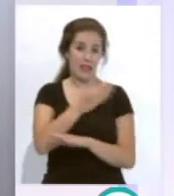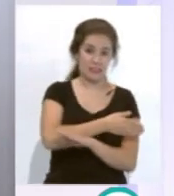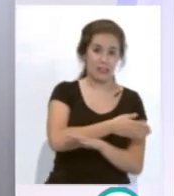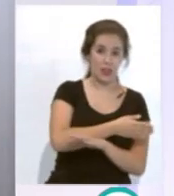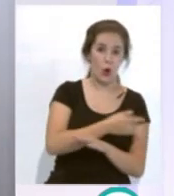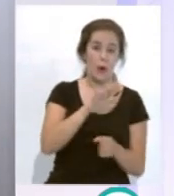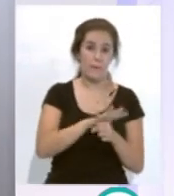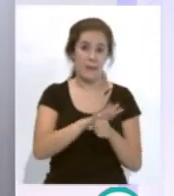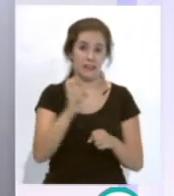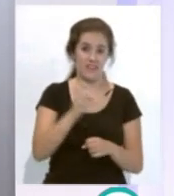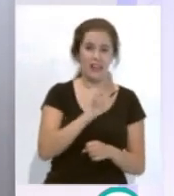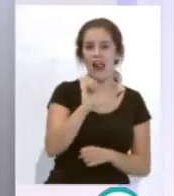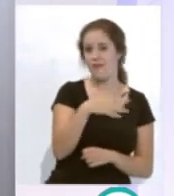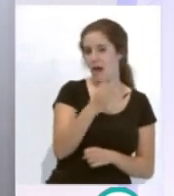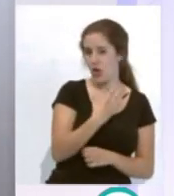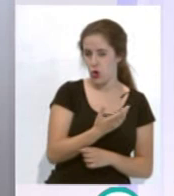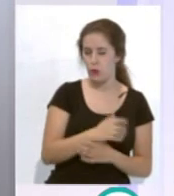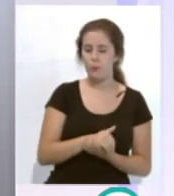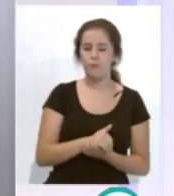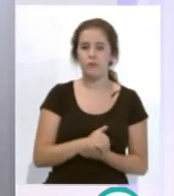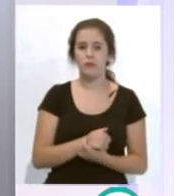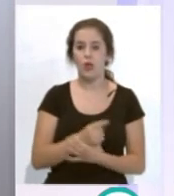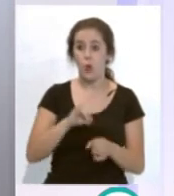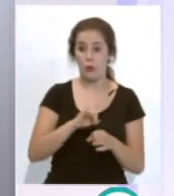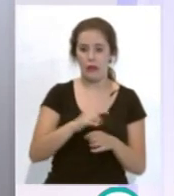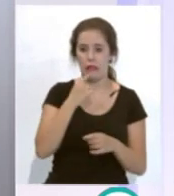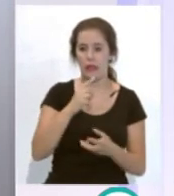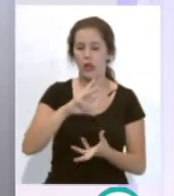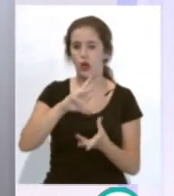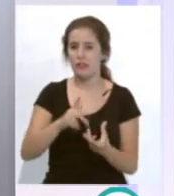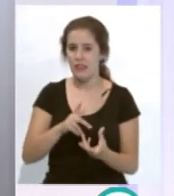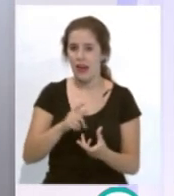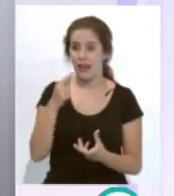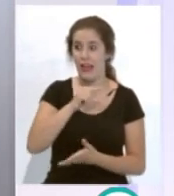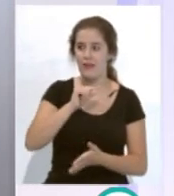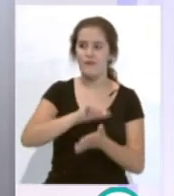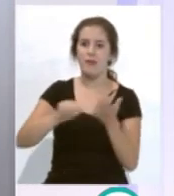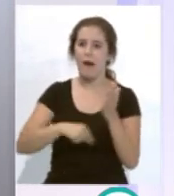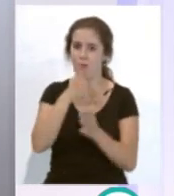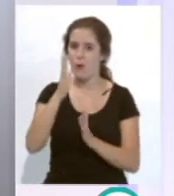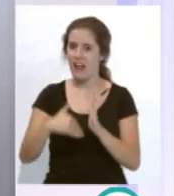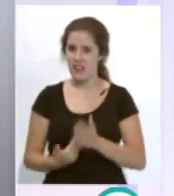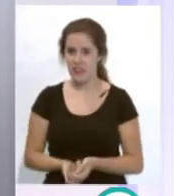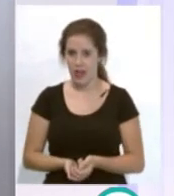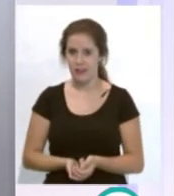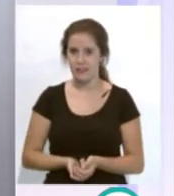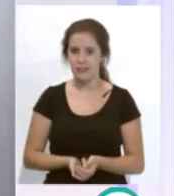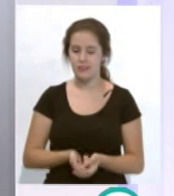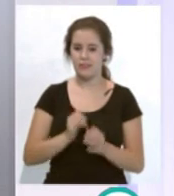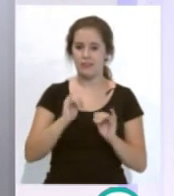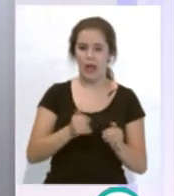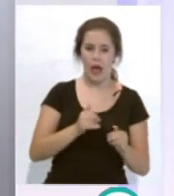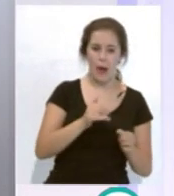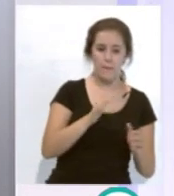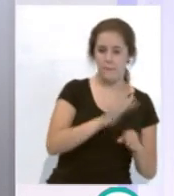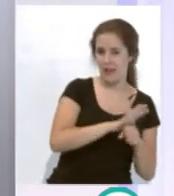anterior que el martes Manu venía al Faro y el lunes se da la noticia de que está firmado por el Valencia y cuando llega el martes al